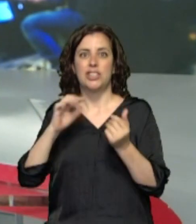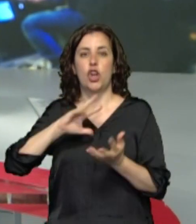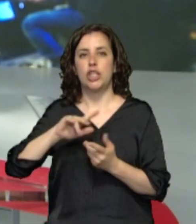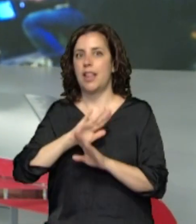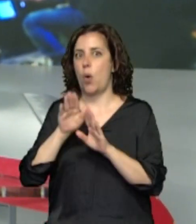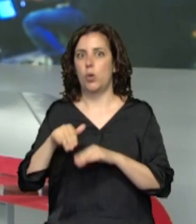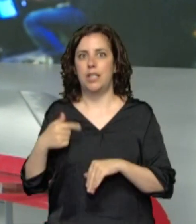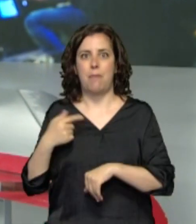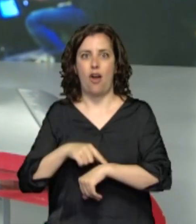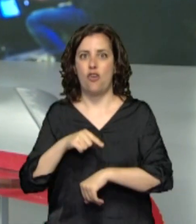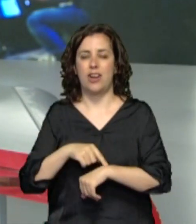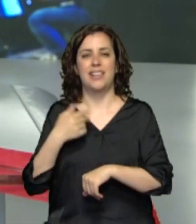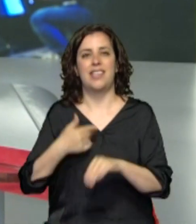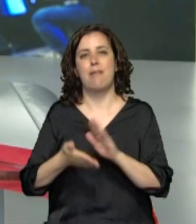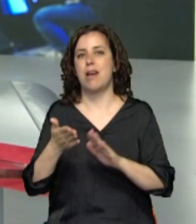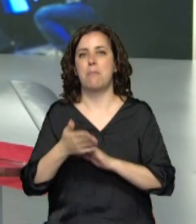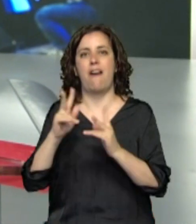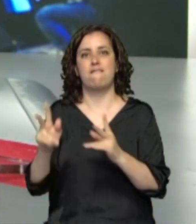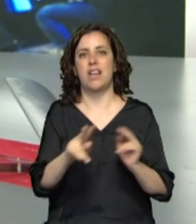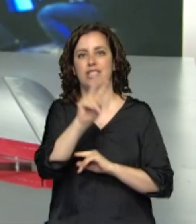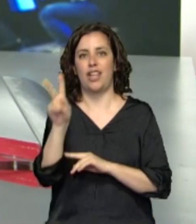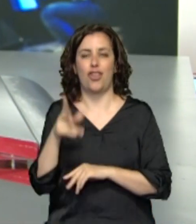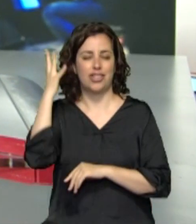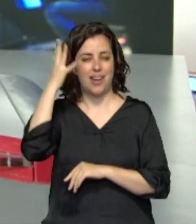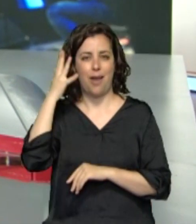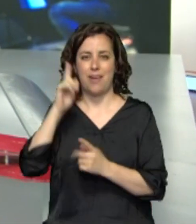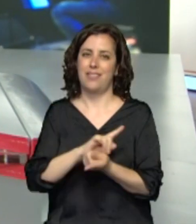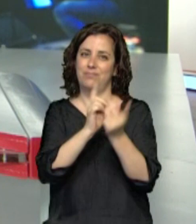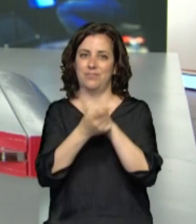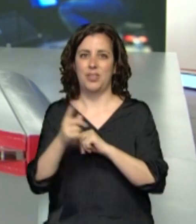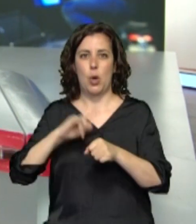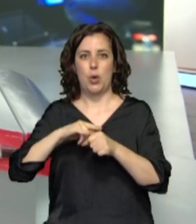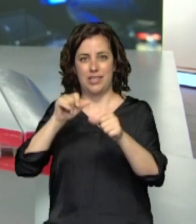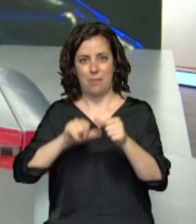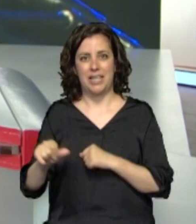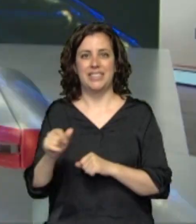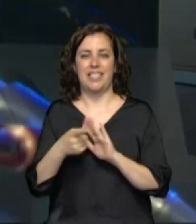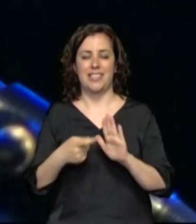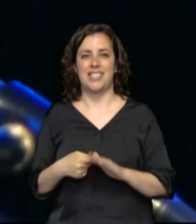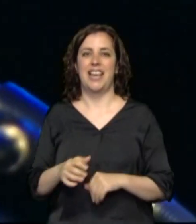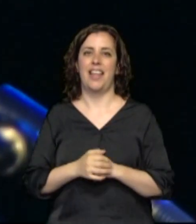de última hora. El pase a la fase 2 de Navarra a partir del próximo lunes en esa desescalada. Adiós.